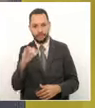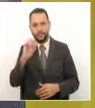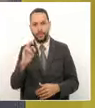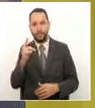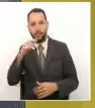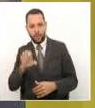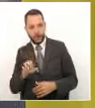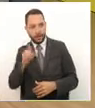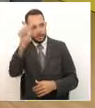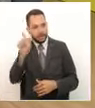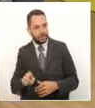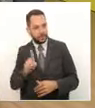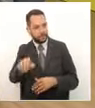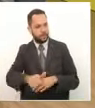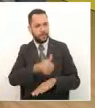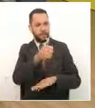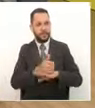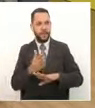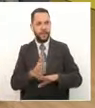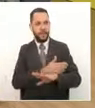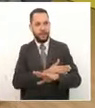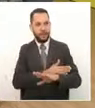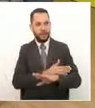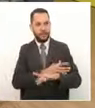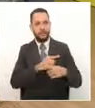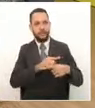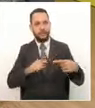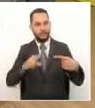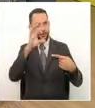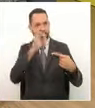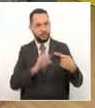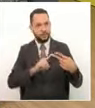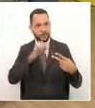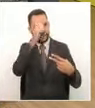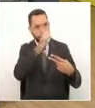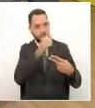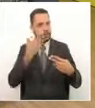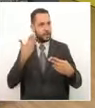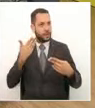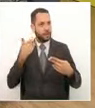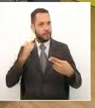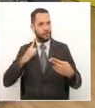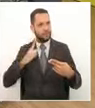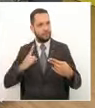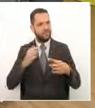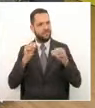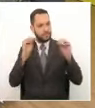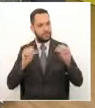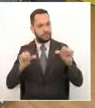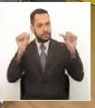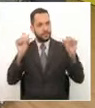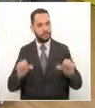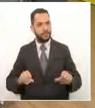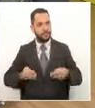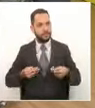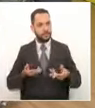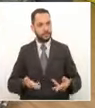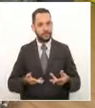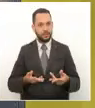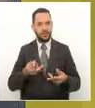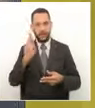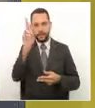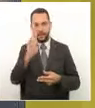Alexis, el fin de semana pasado se lideró una campaña, Risaralda sin hambre,